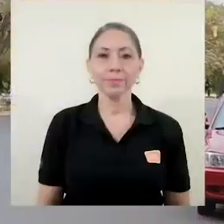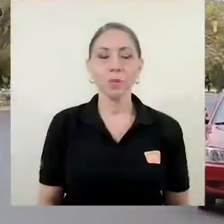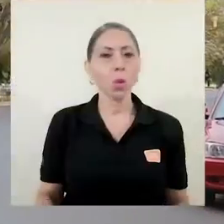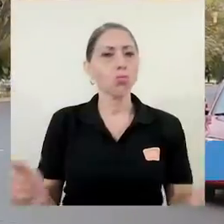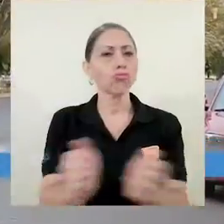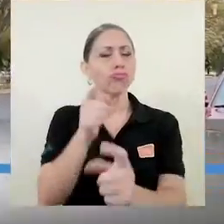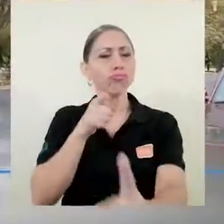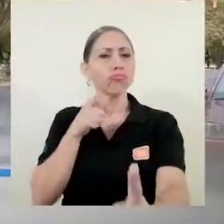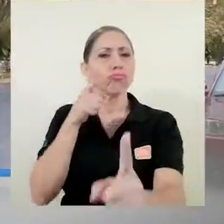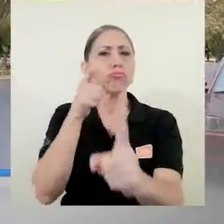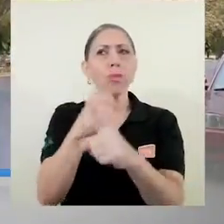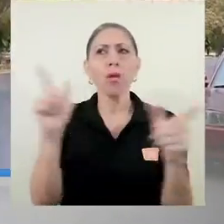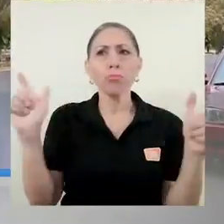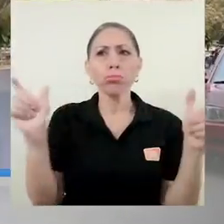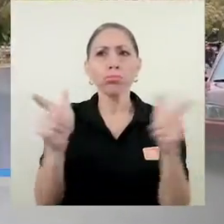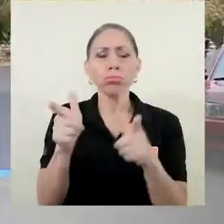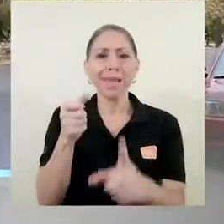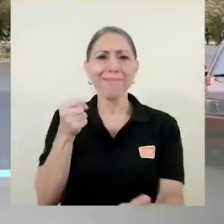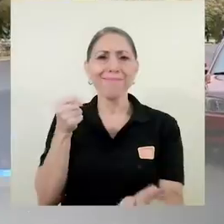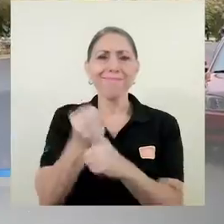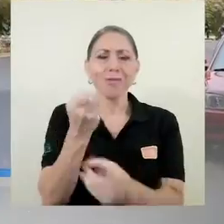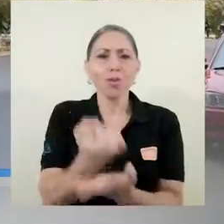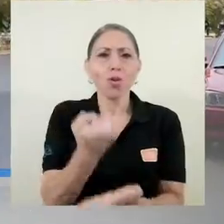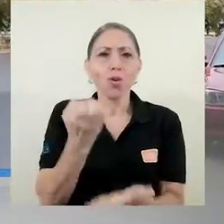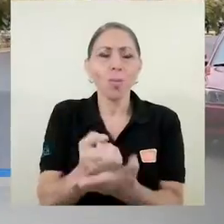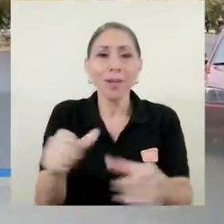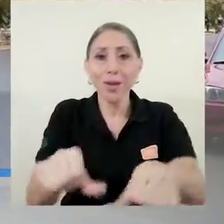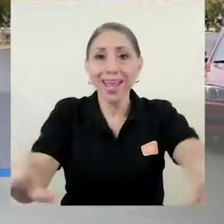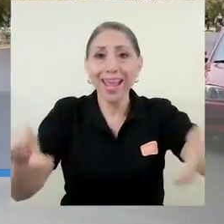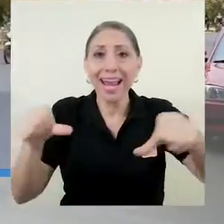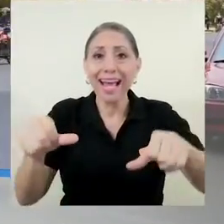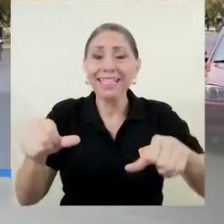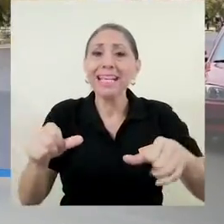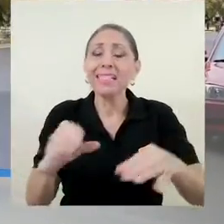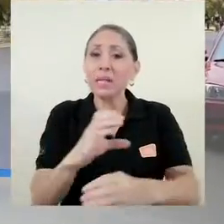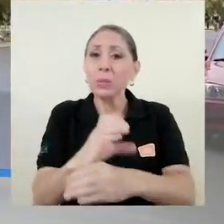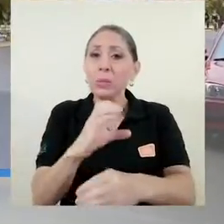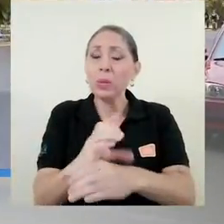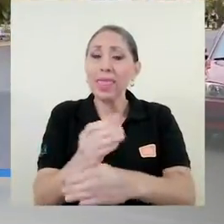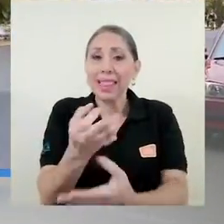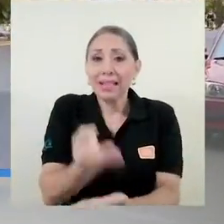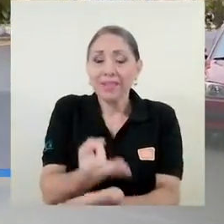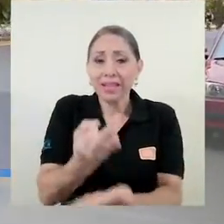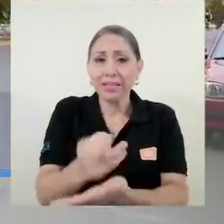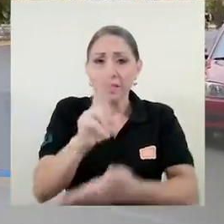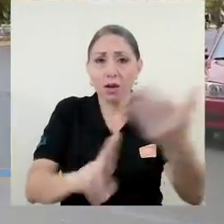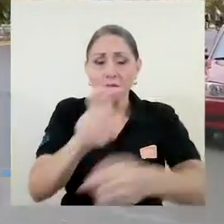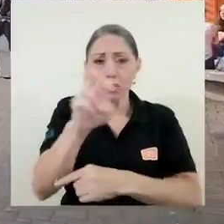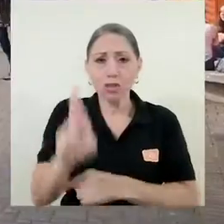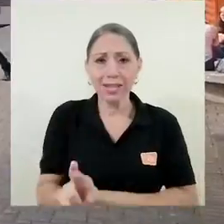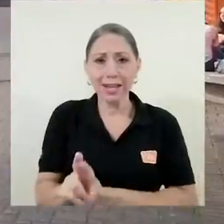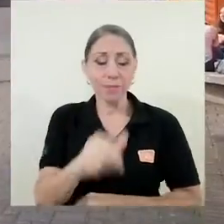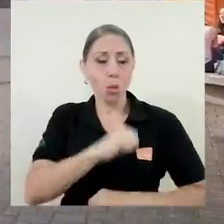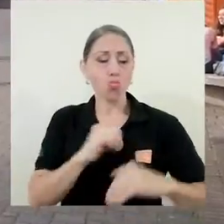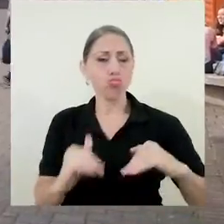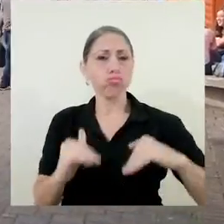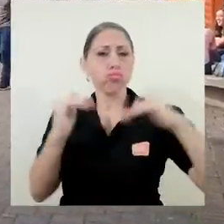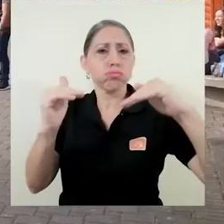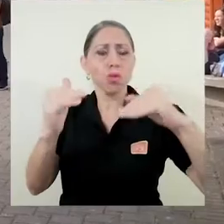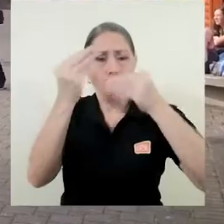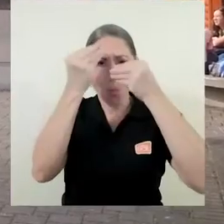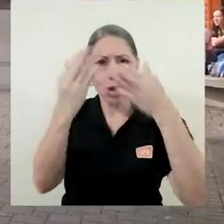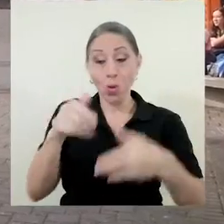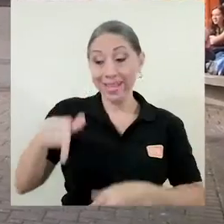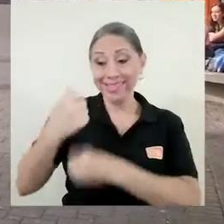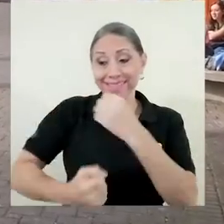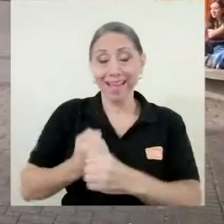Con la finalidad de mitigar el impacto económico en áreas sensibles de las finanzas de la Universidad de Costa Rica, la rectoría comunicó